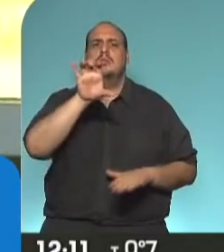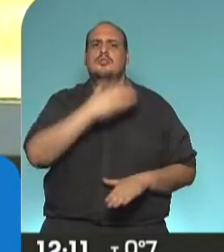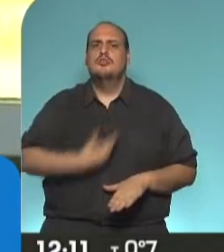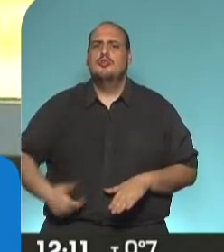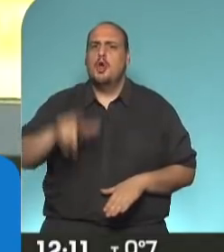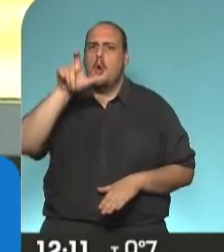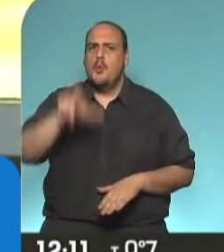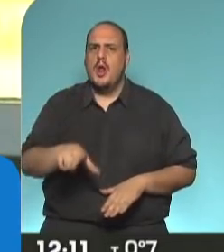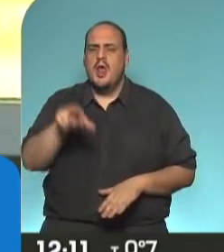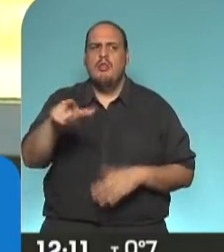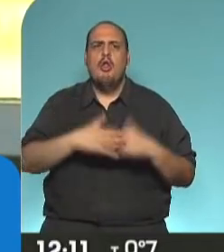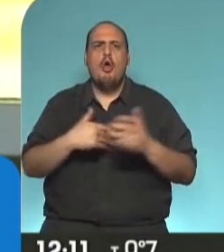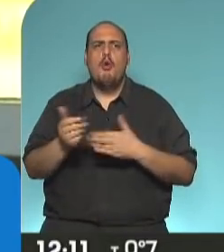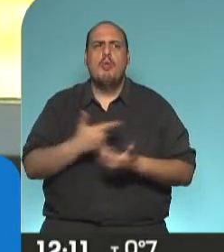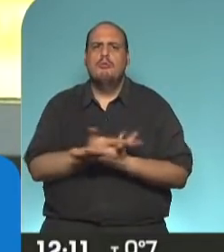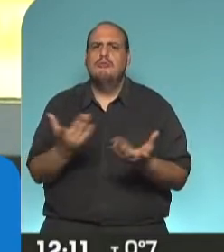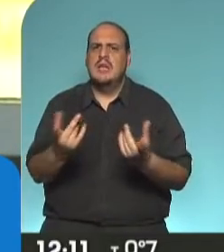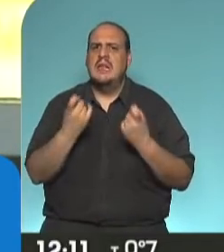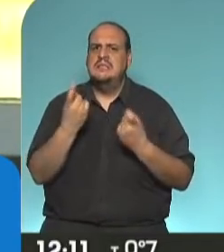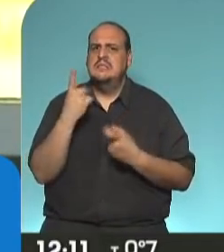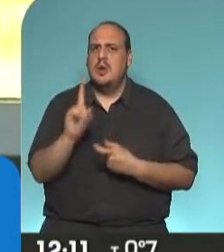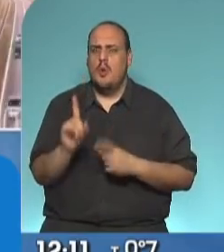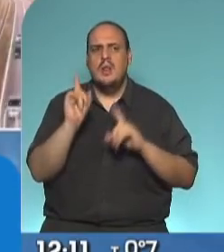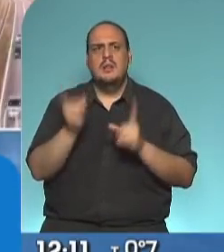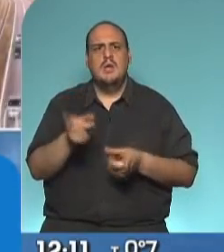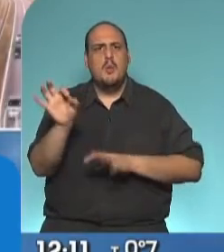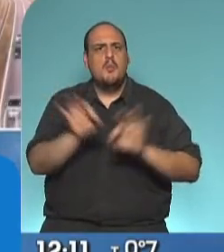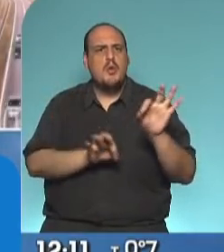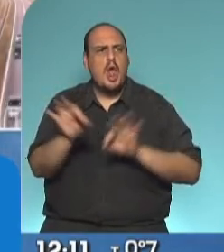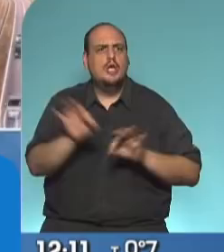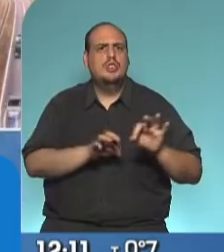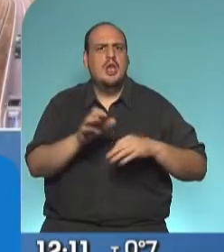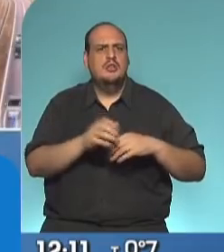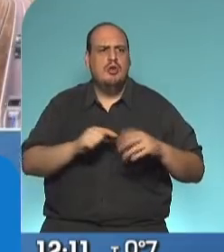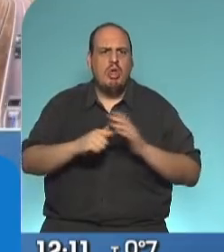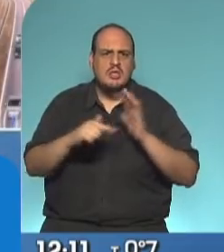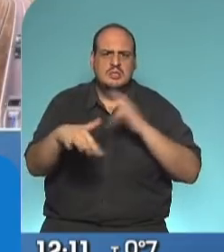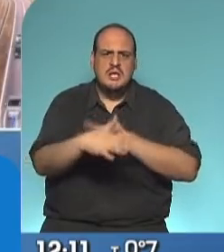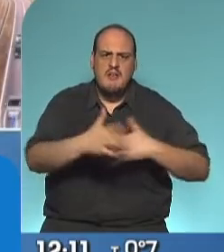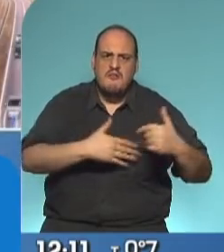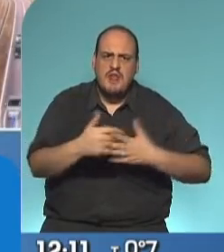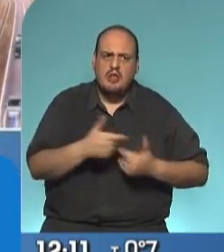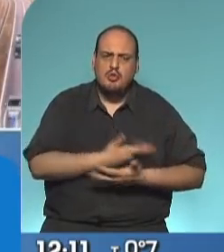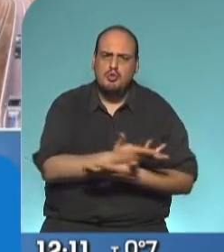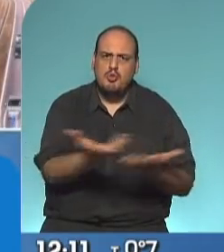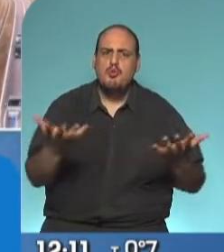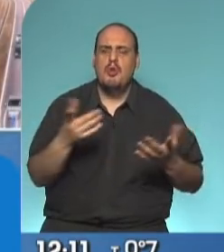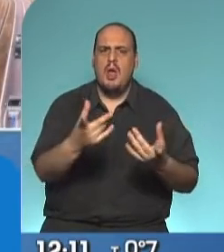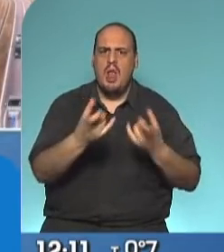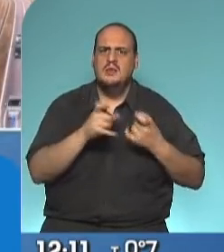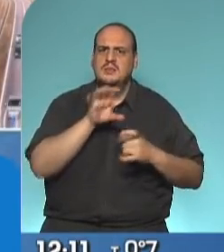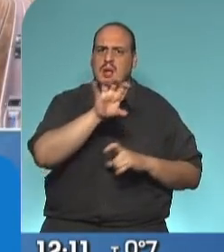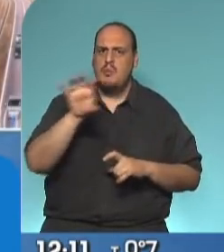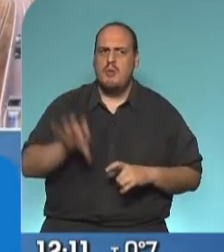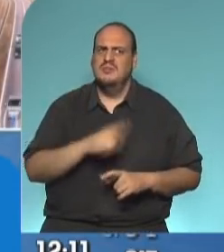cuáles son las obras, cuáles son los proyectos de infraestructura que necesita cada una de